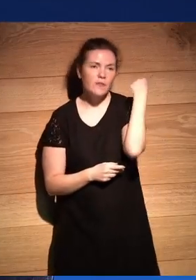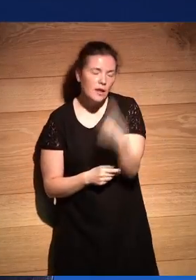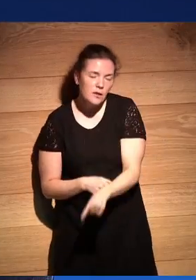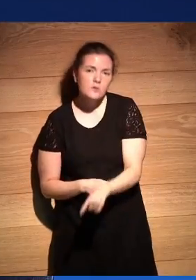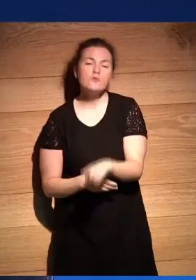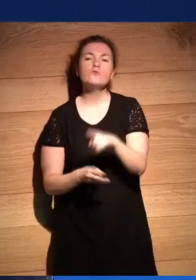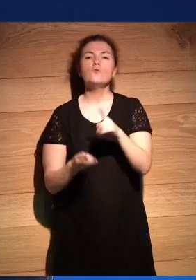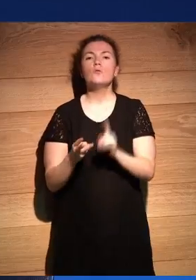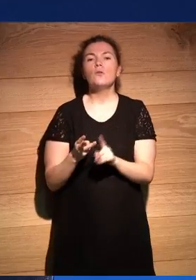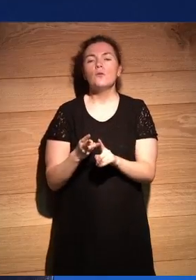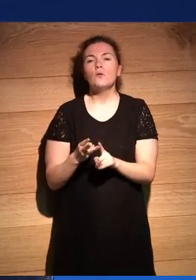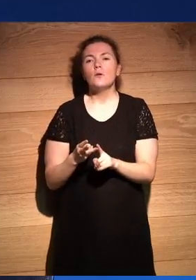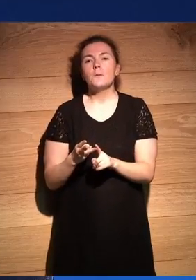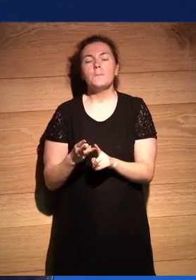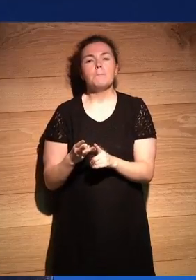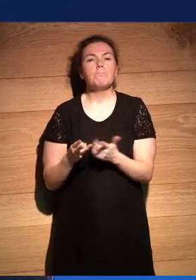¿no?